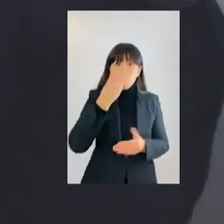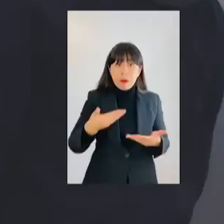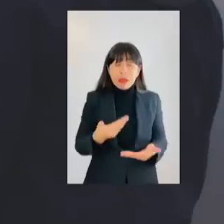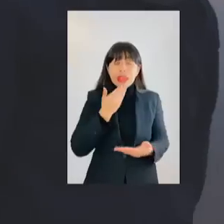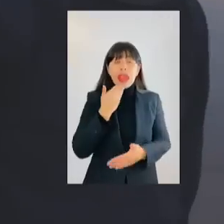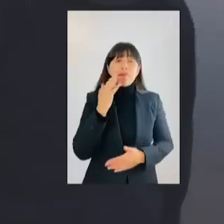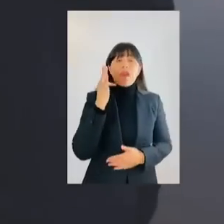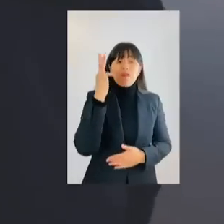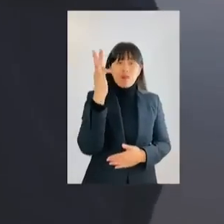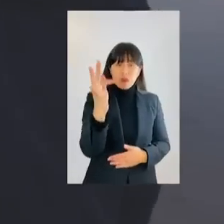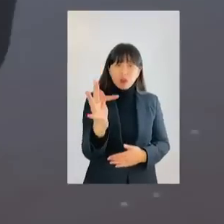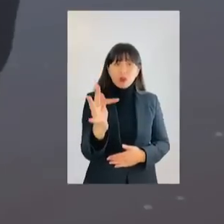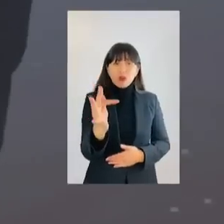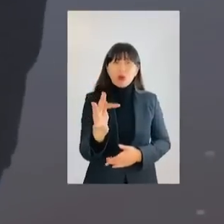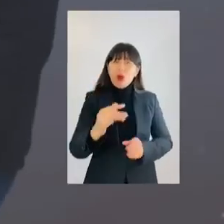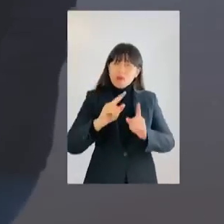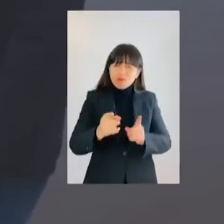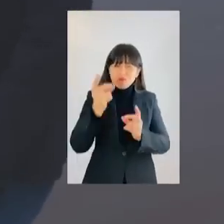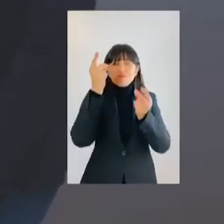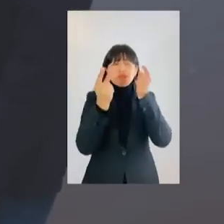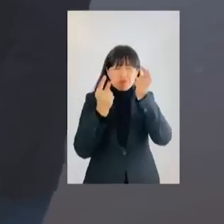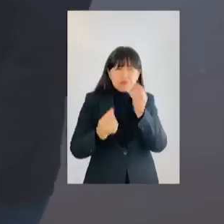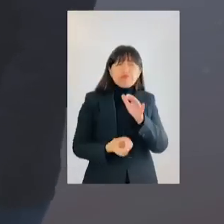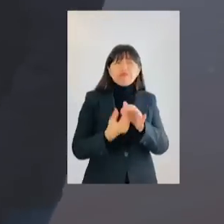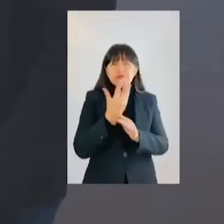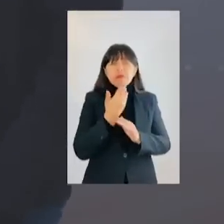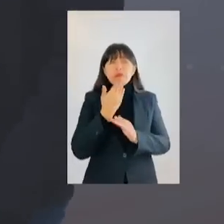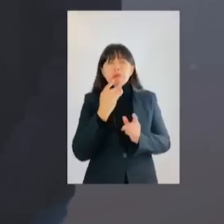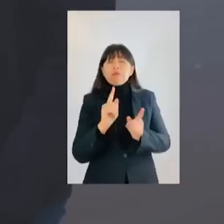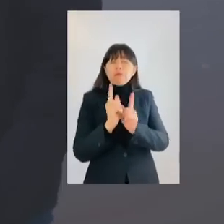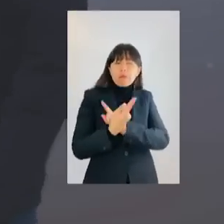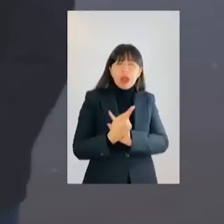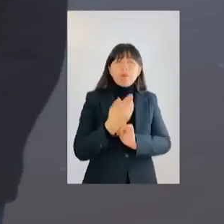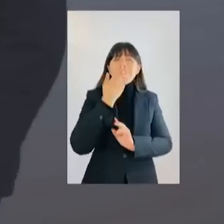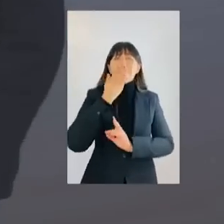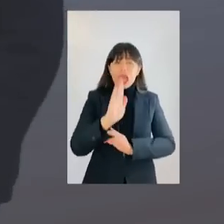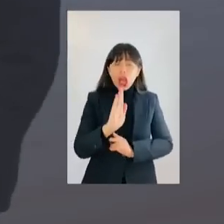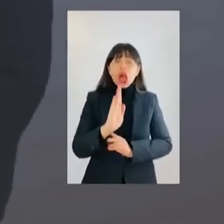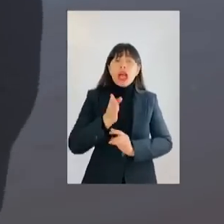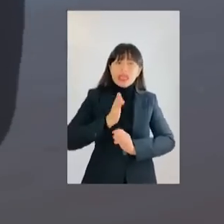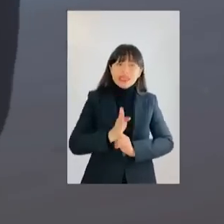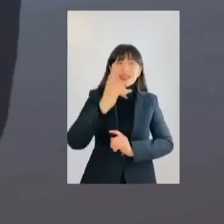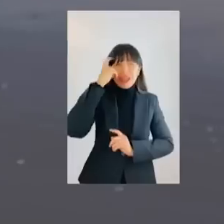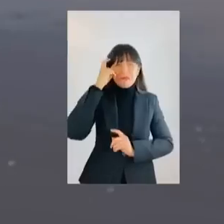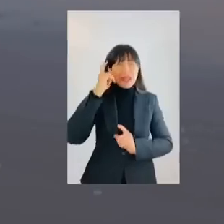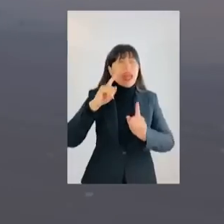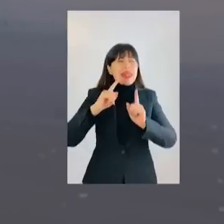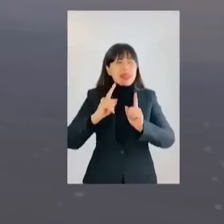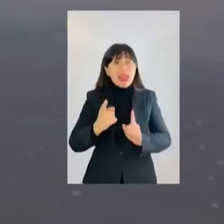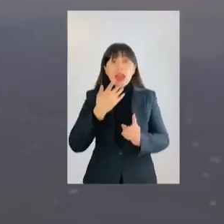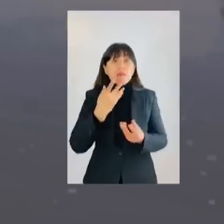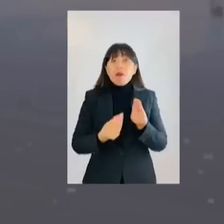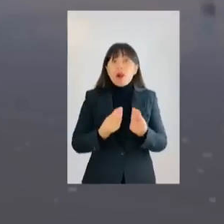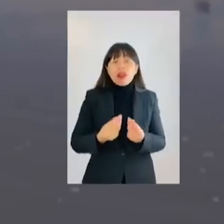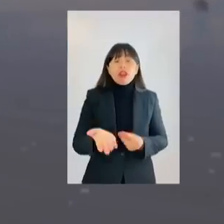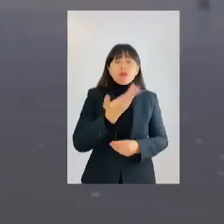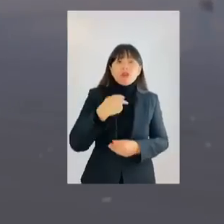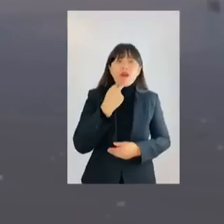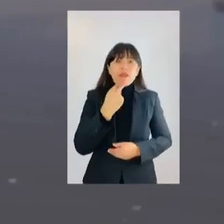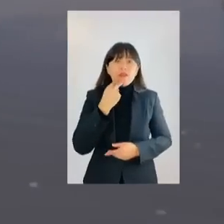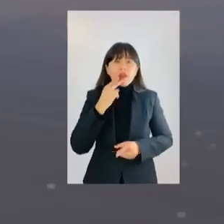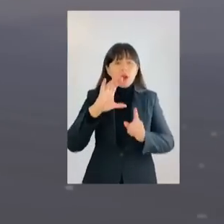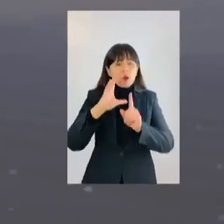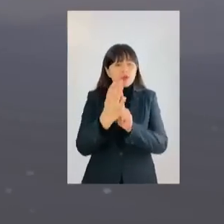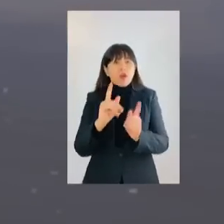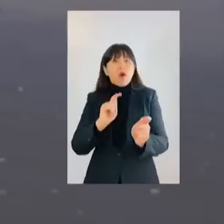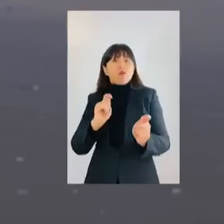presente y el futuro. Habrá que innovar, que corregir, que mejorar, que seguir pensando. Y cómo no si estamos en medio de un